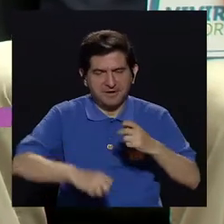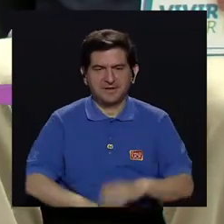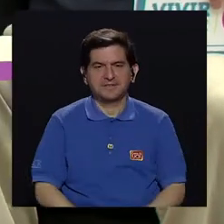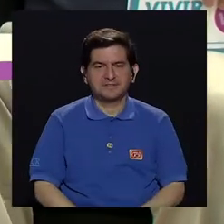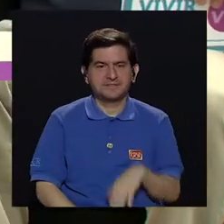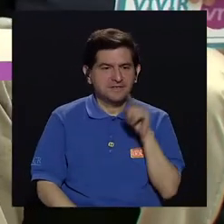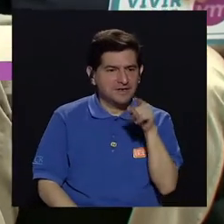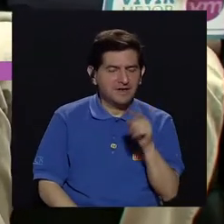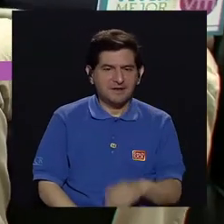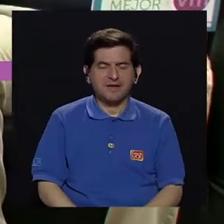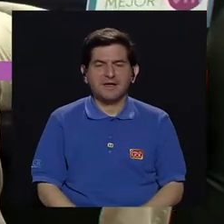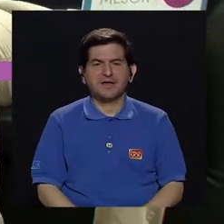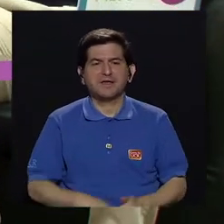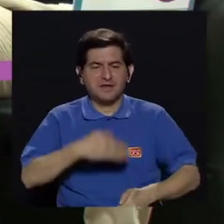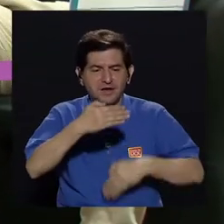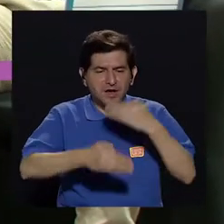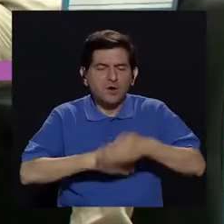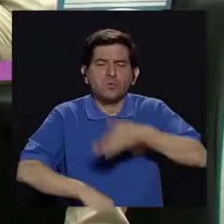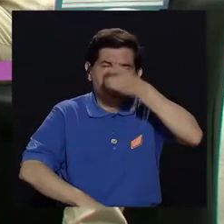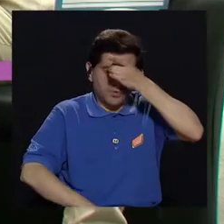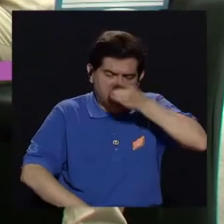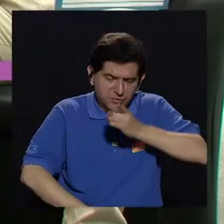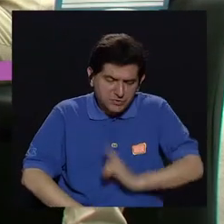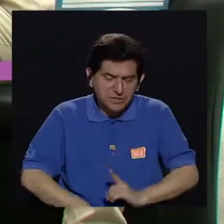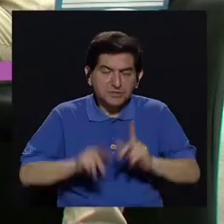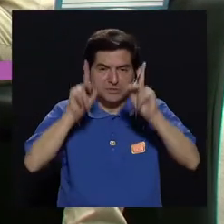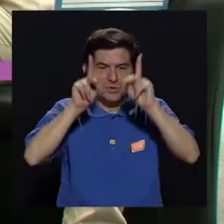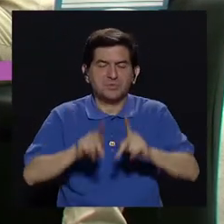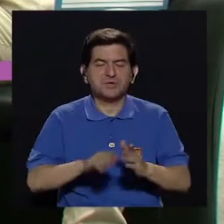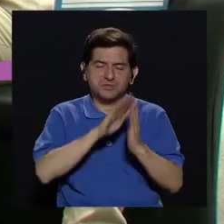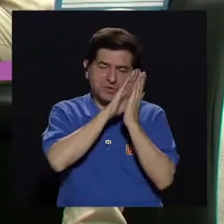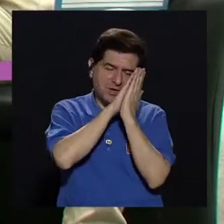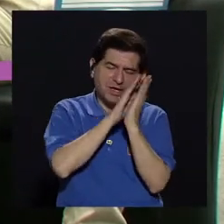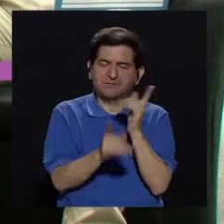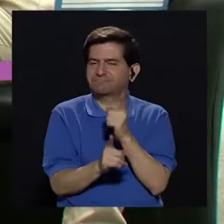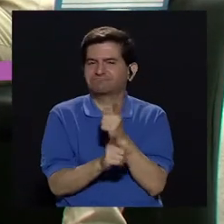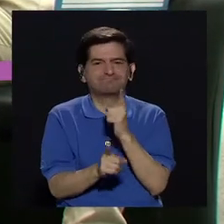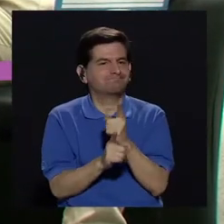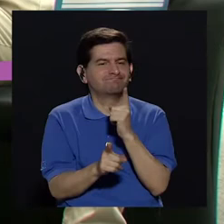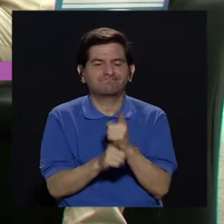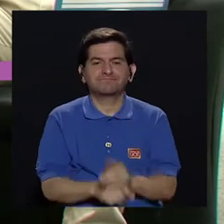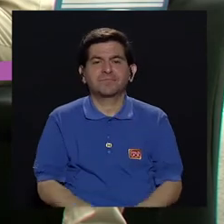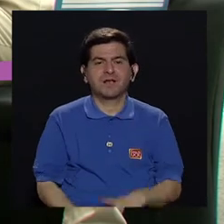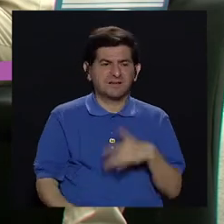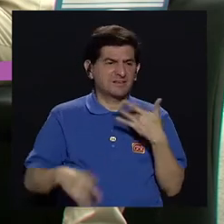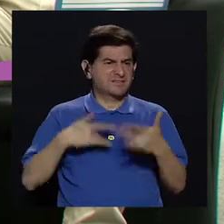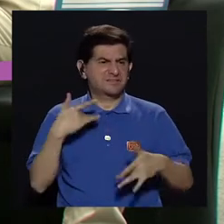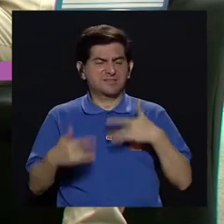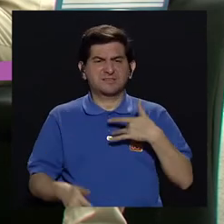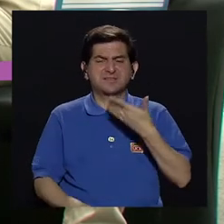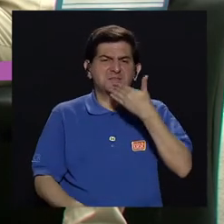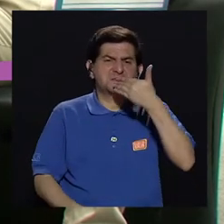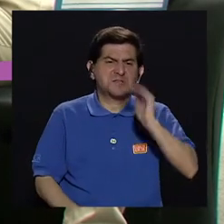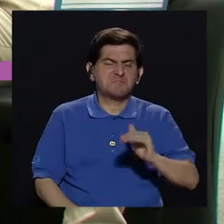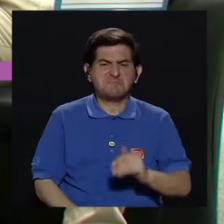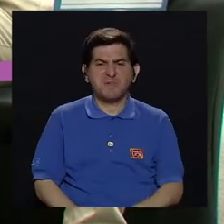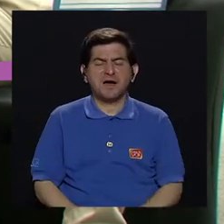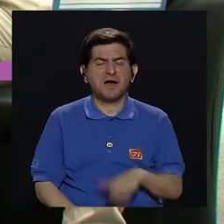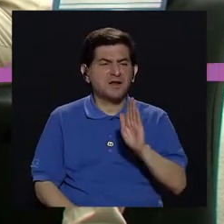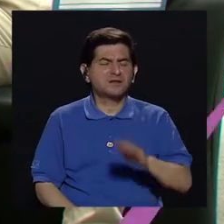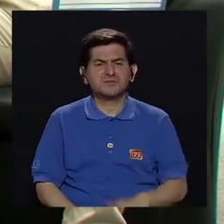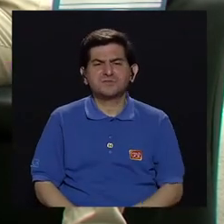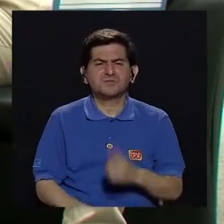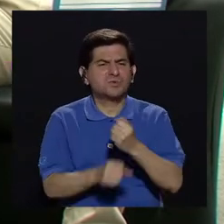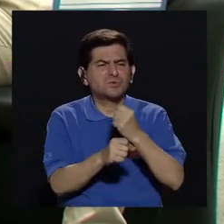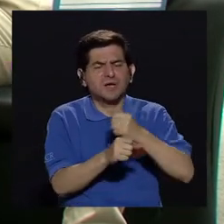trastorno porque entran incluso en procesos depresivos. Una persona que no descansa adecuadamente se puede sentir mal